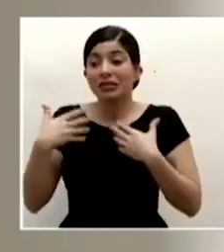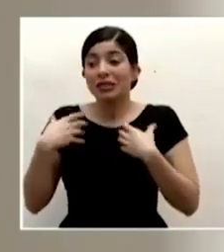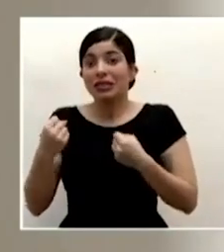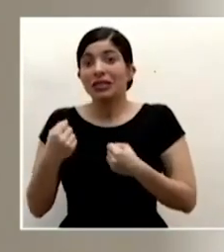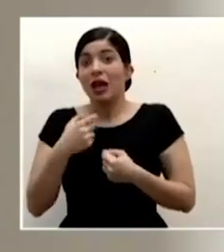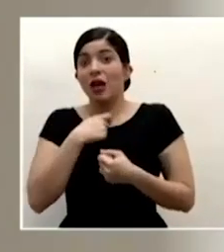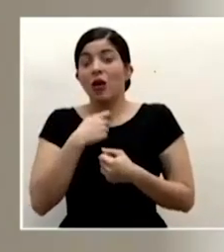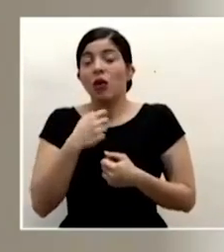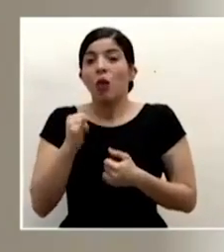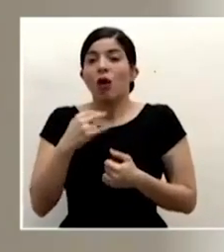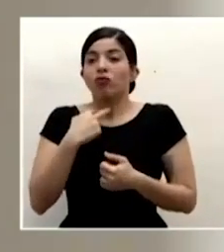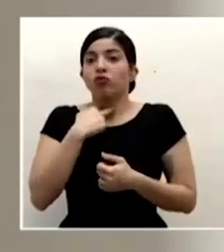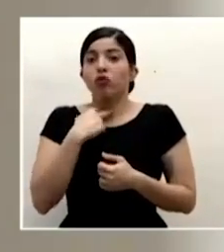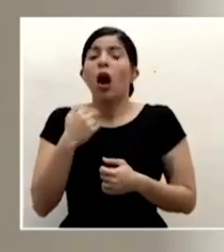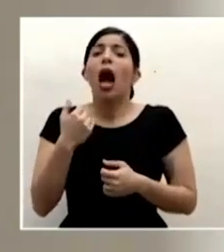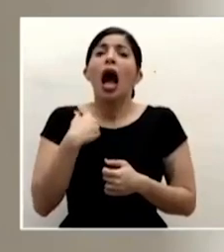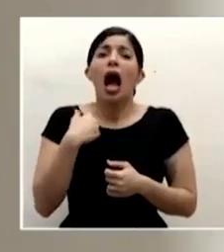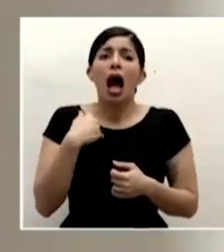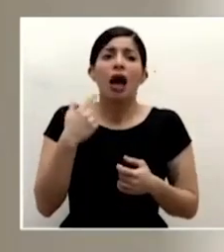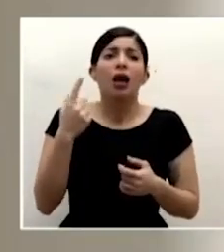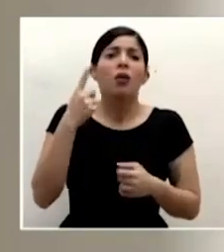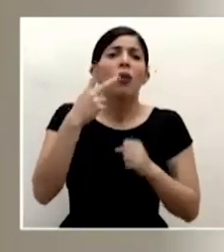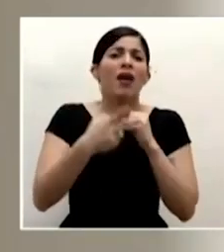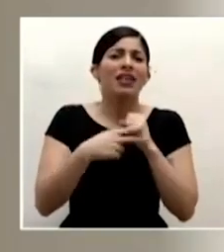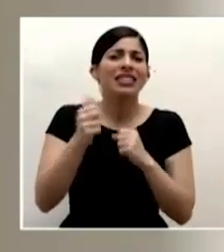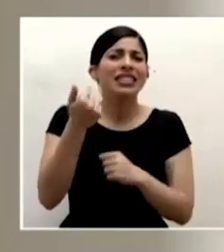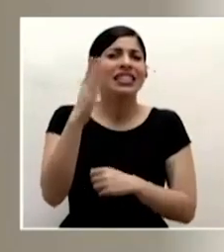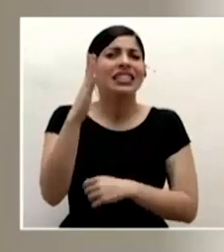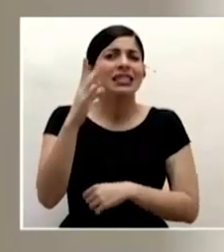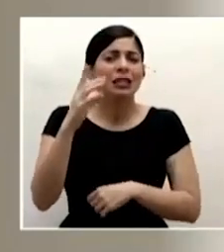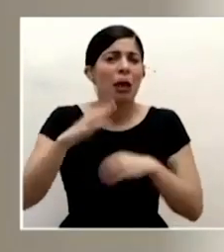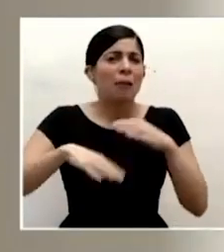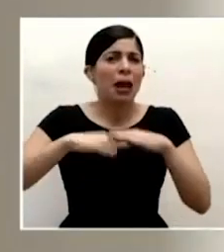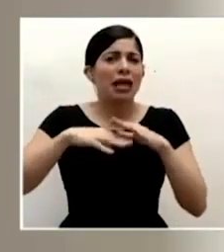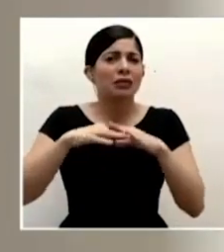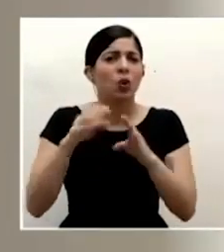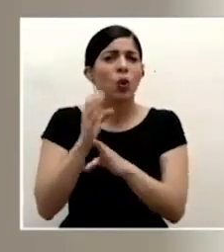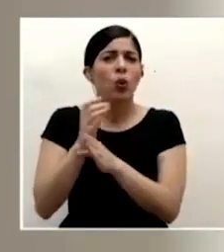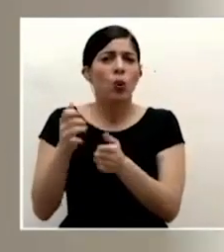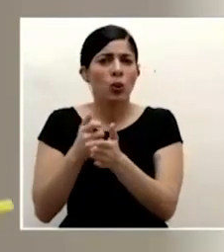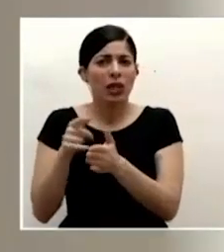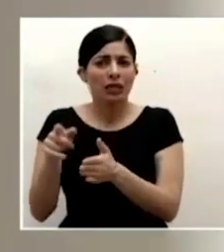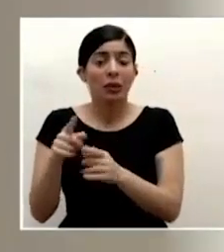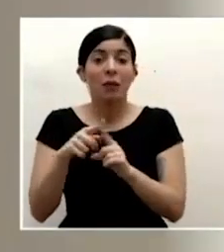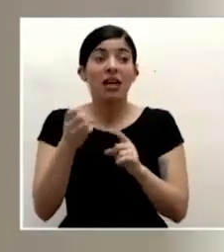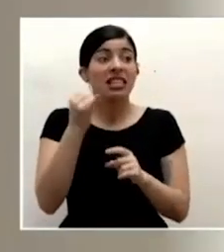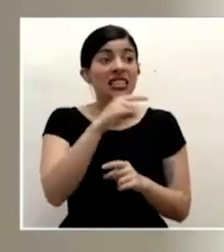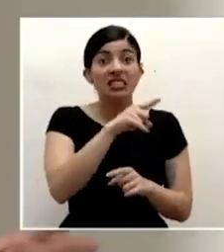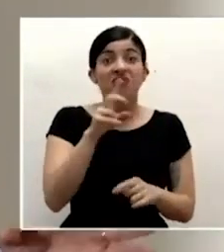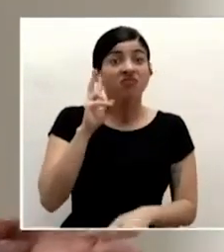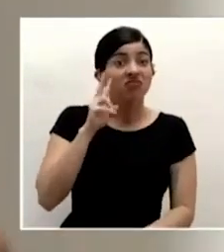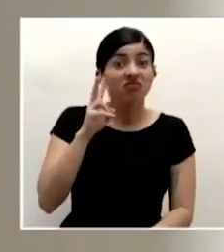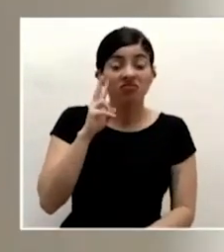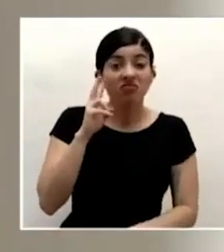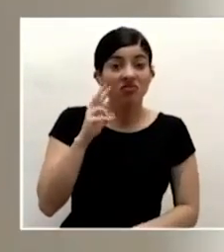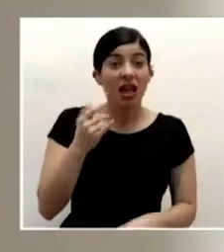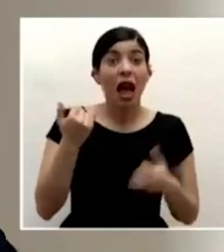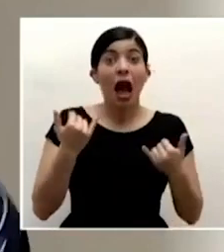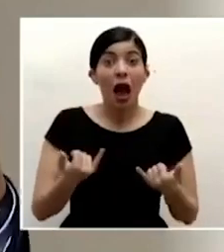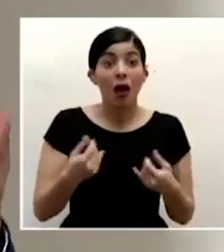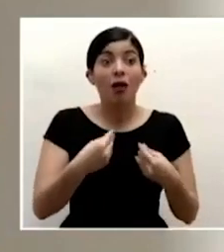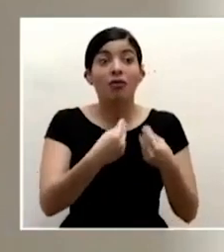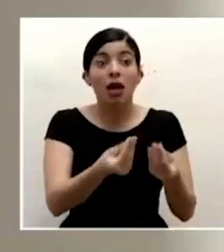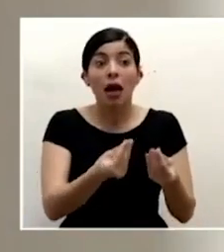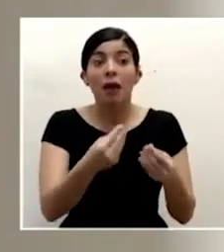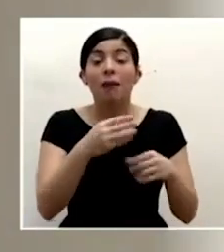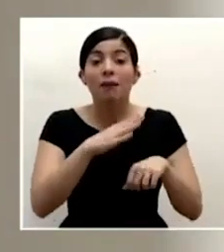unidad de cuidados intensivos por ahí anduvo el máximo puede ser que si no nos comportamos adecuadamente y ahora que estamos permitiendo que haya mayor circulación recordemos